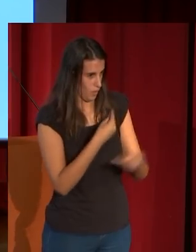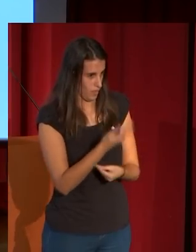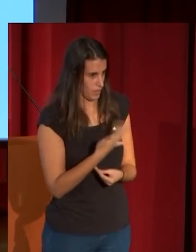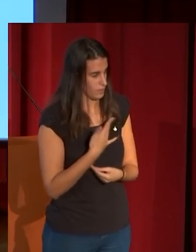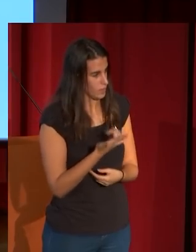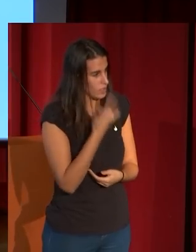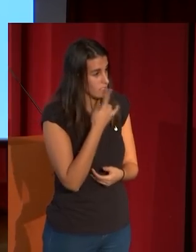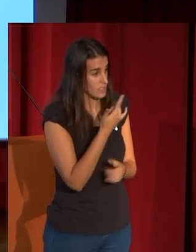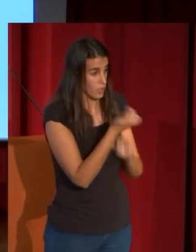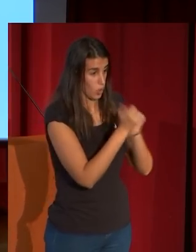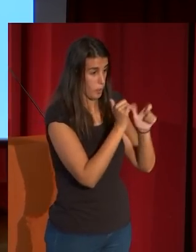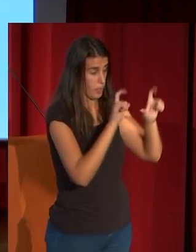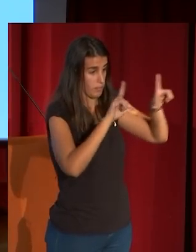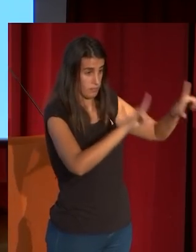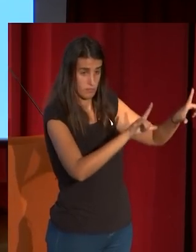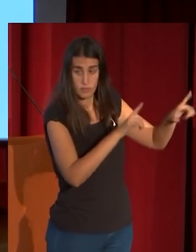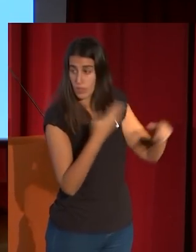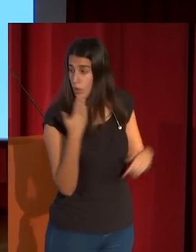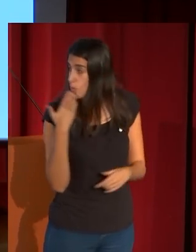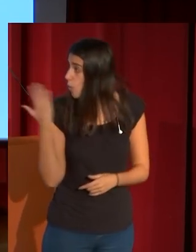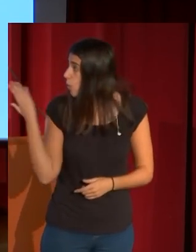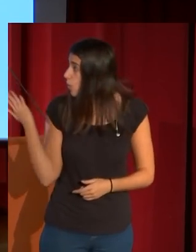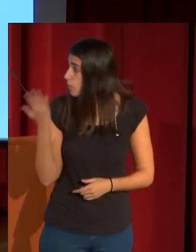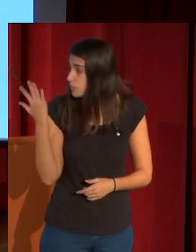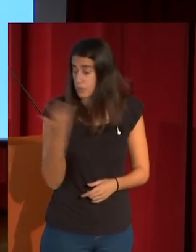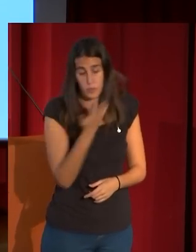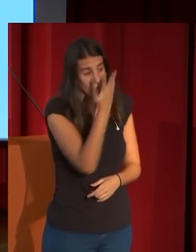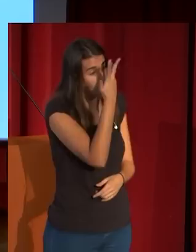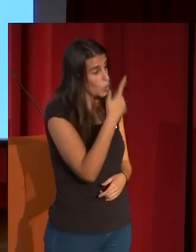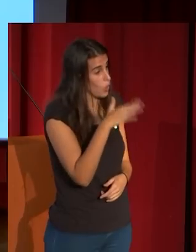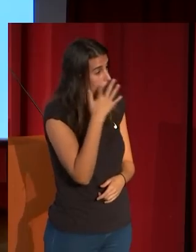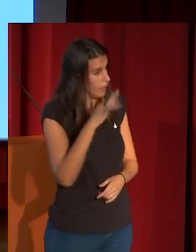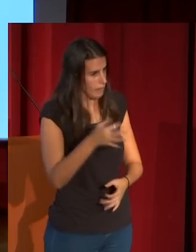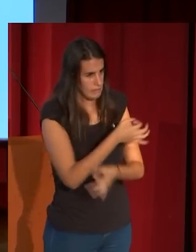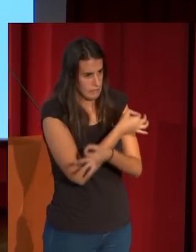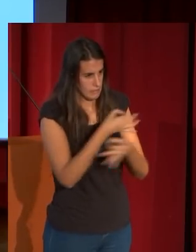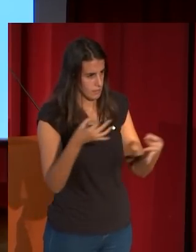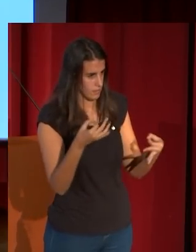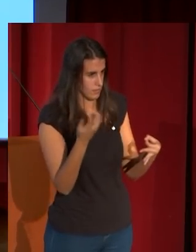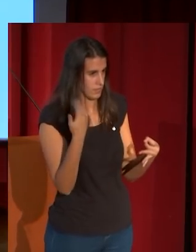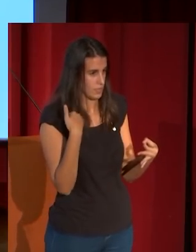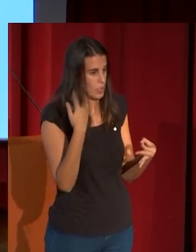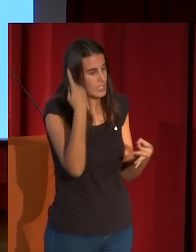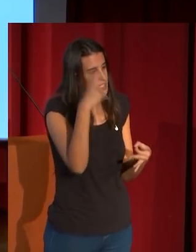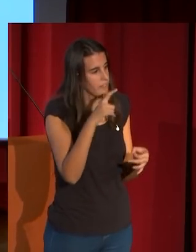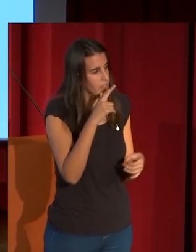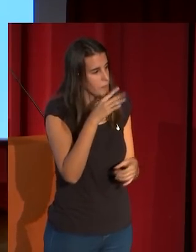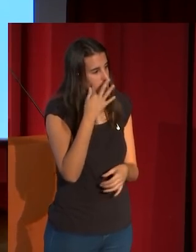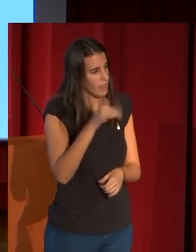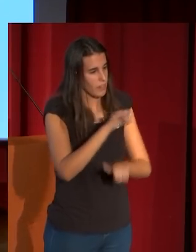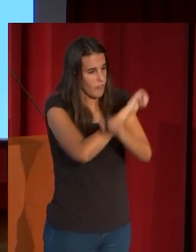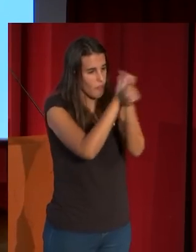especie de archivo de cómo son los colores de Velázquez y también de archivo de cómo son las figuras de